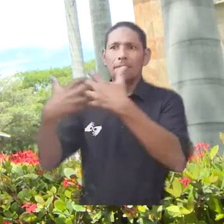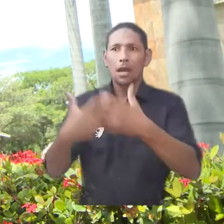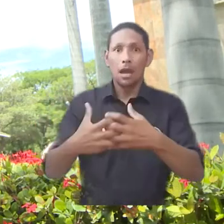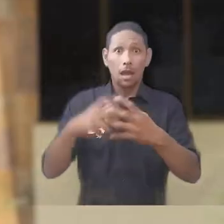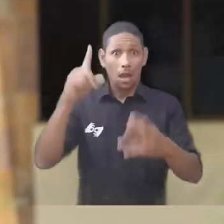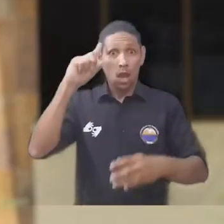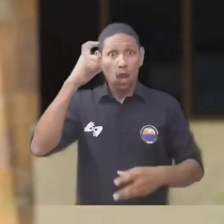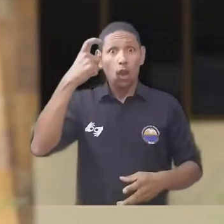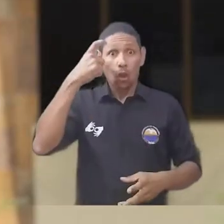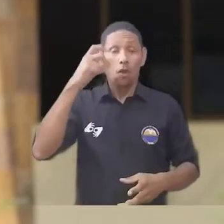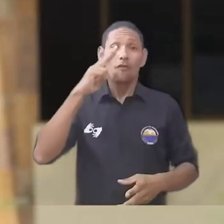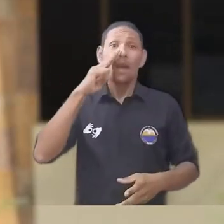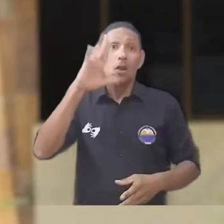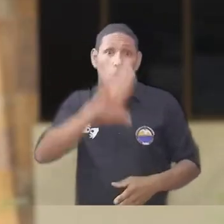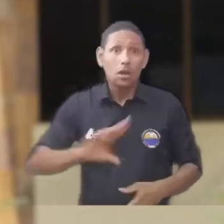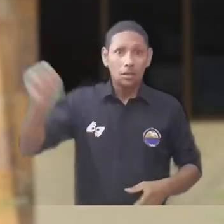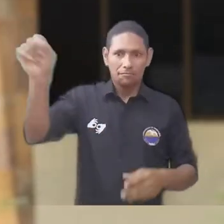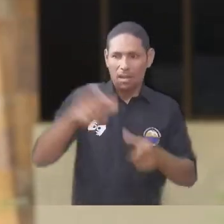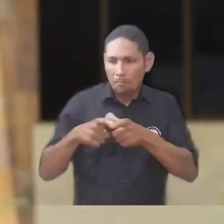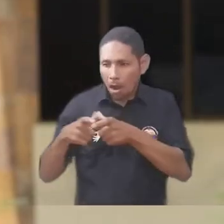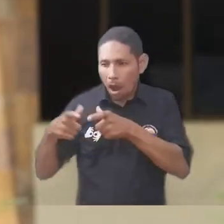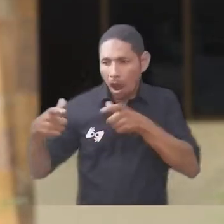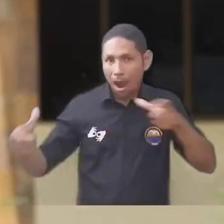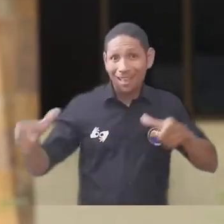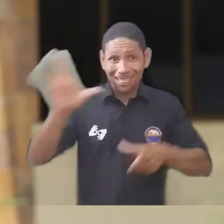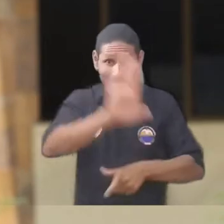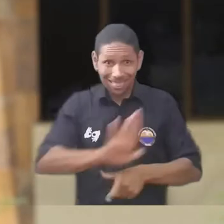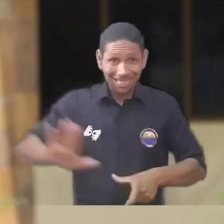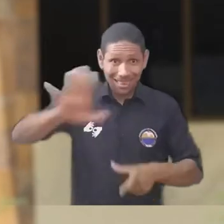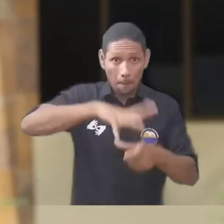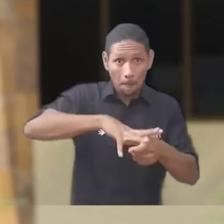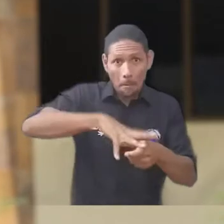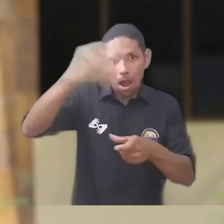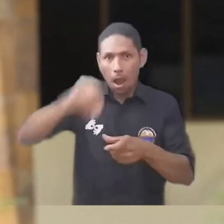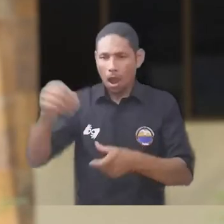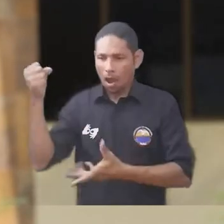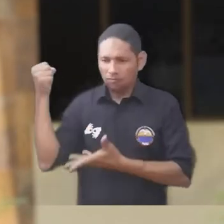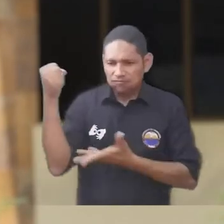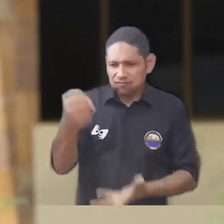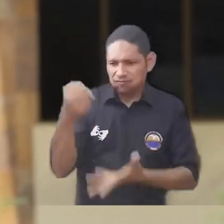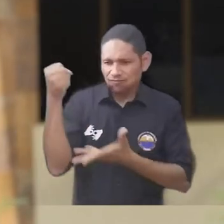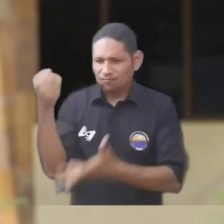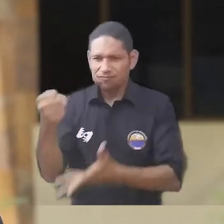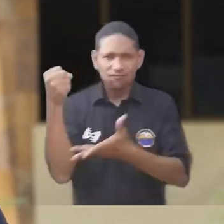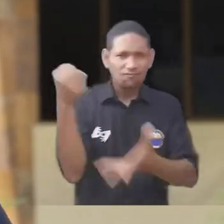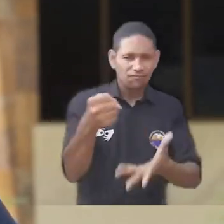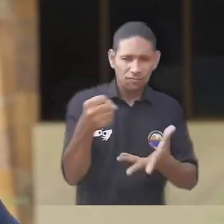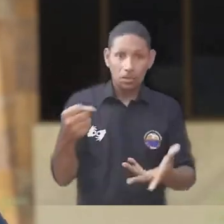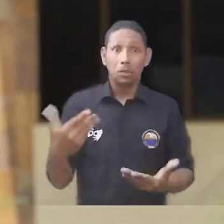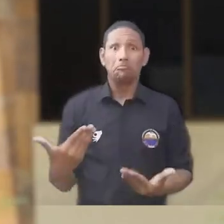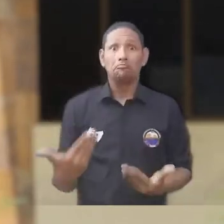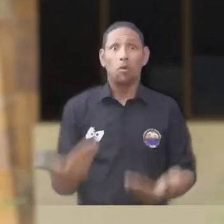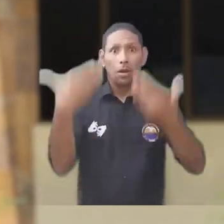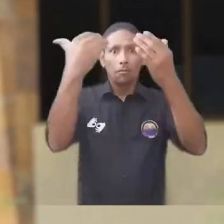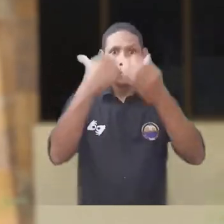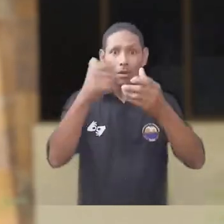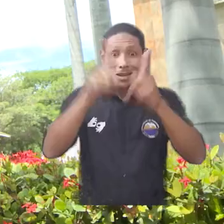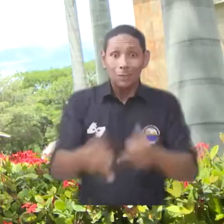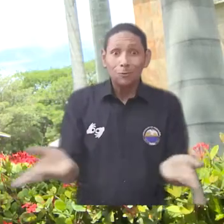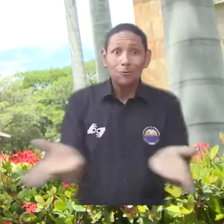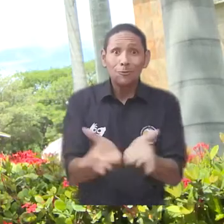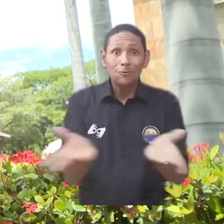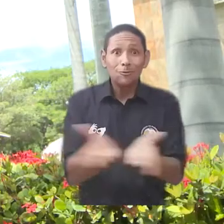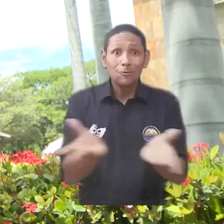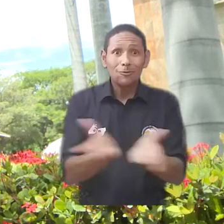gobierno nacional, al tiempo que se destaca la labor de la asamblea departamental que permitió el aporte de recursos de la gobernación del Magdalena.